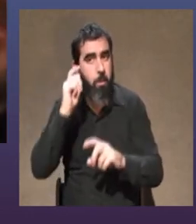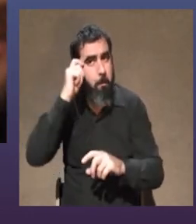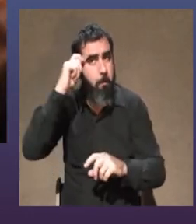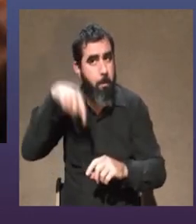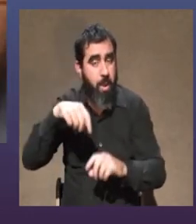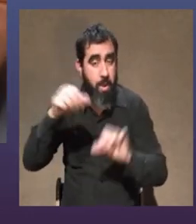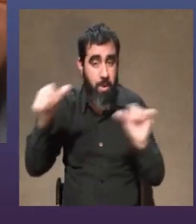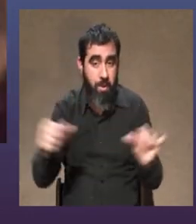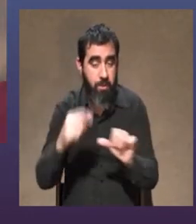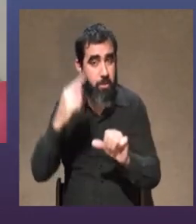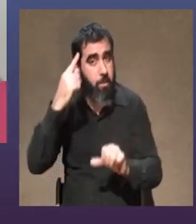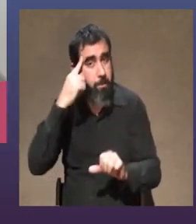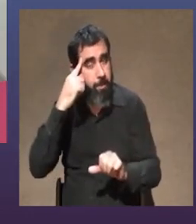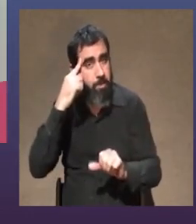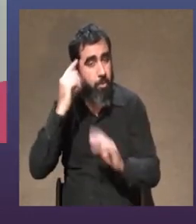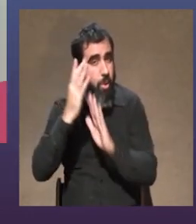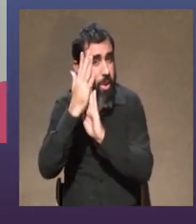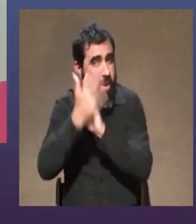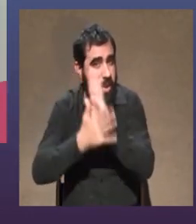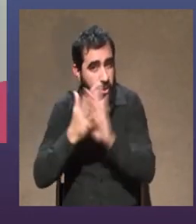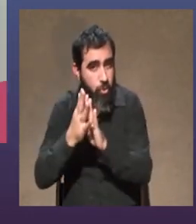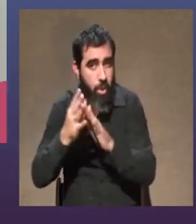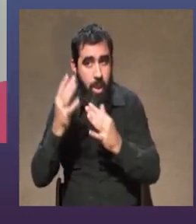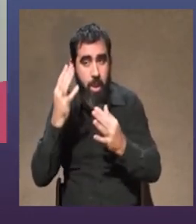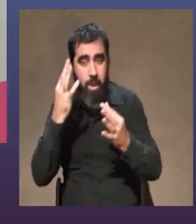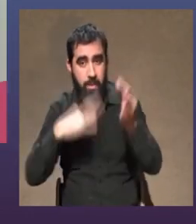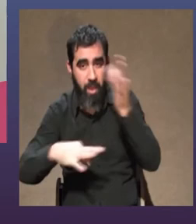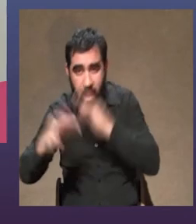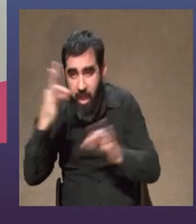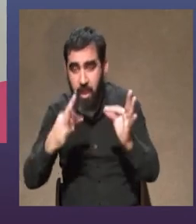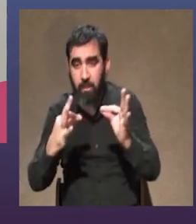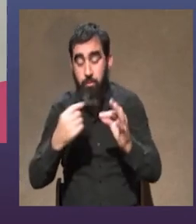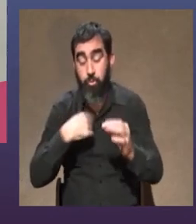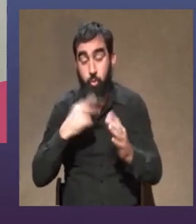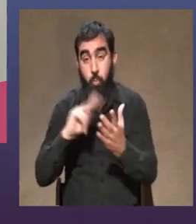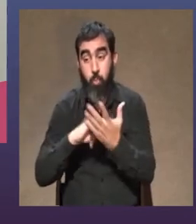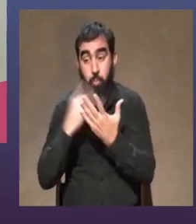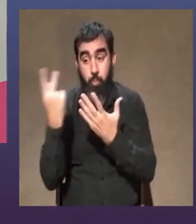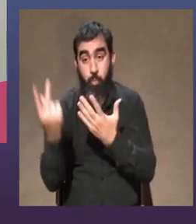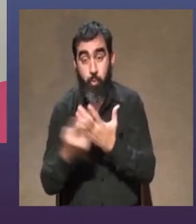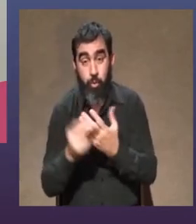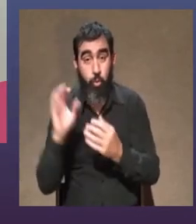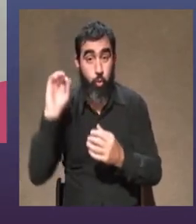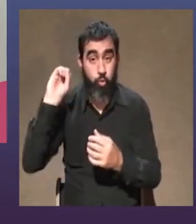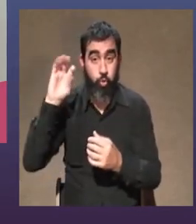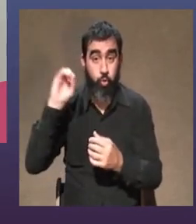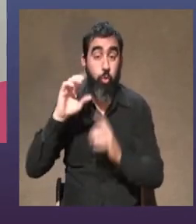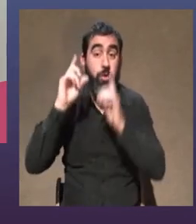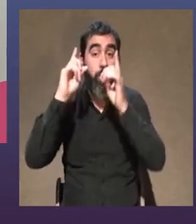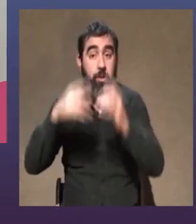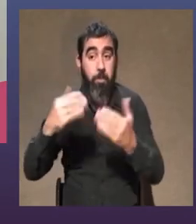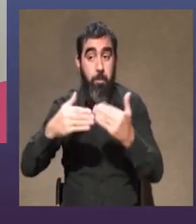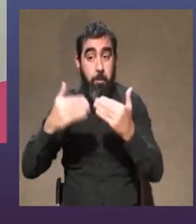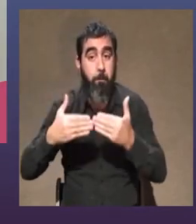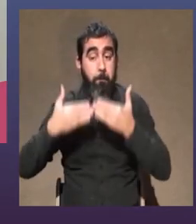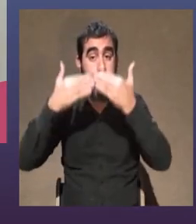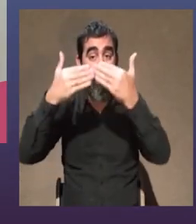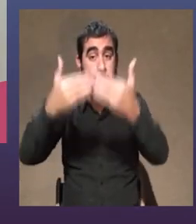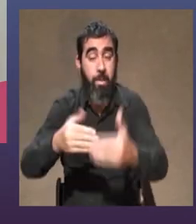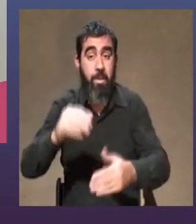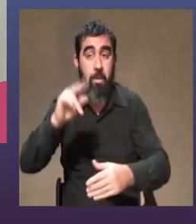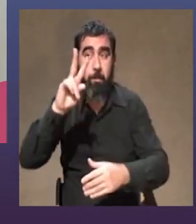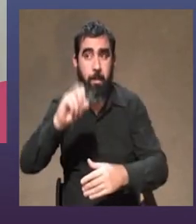pienso en la comedia nacional en cada uno que teníamos proyectos bueno yo tenía un proyecto con el sodre que se postergó para el